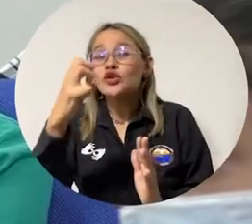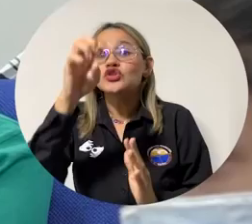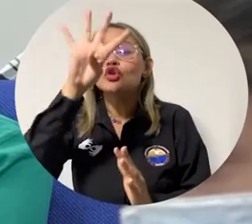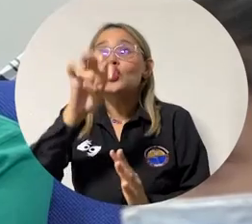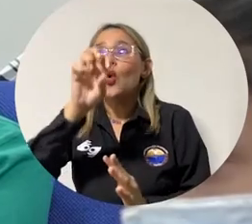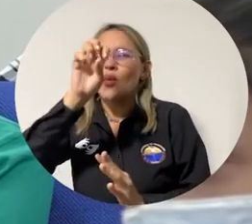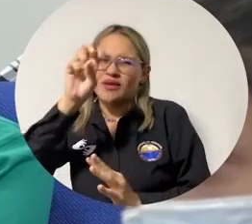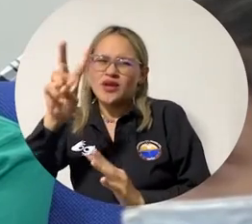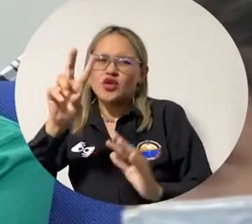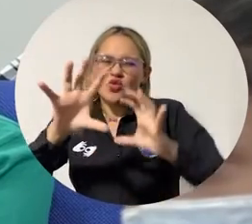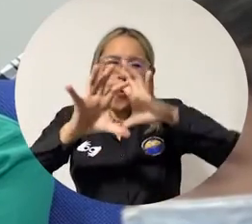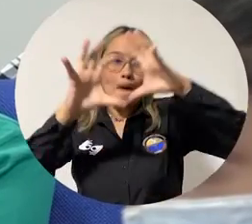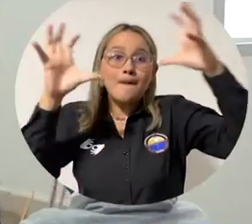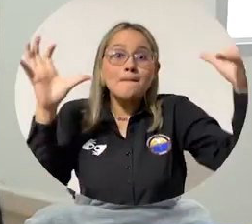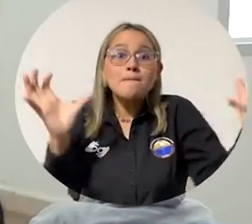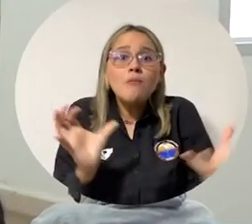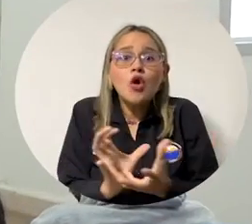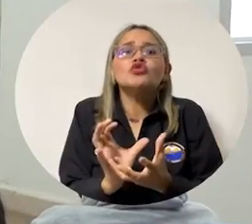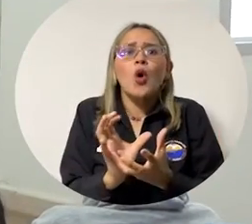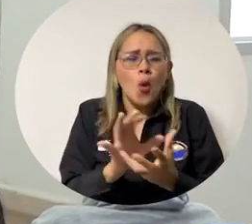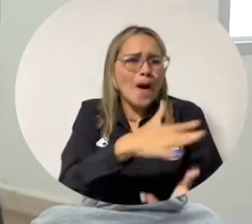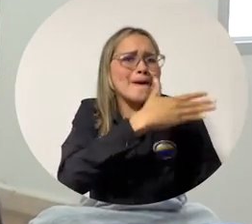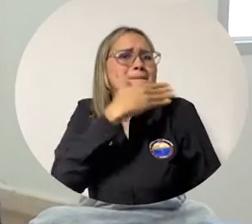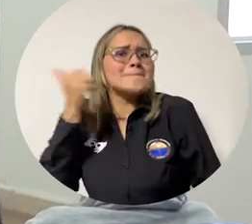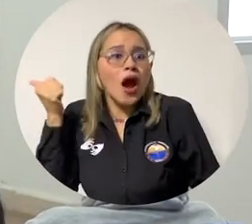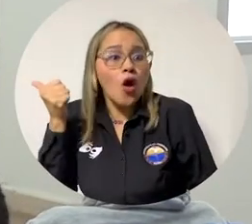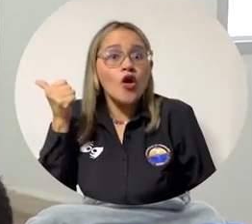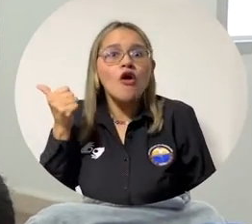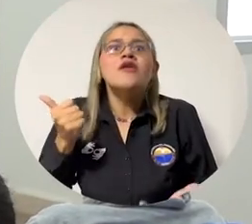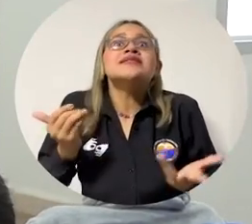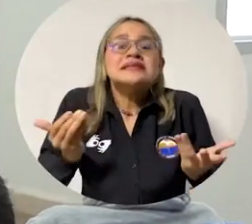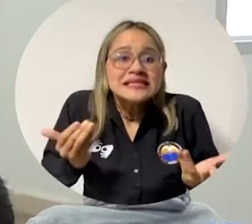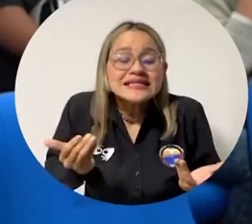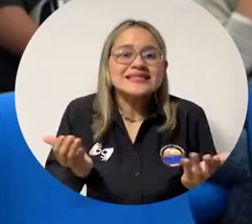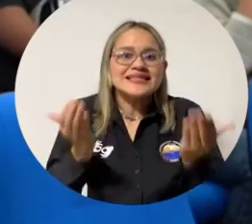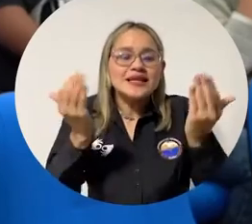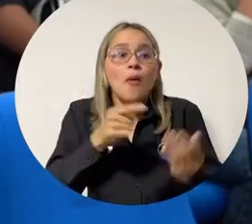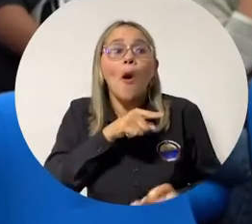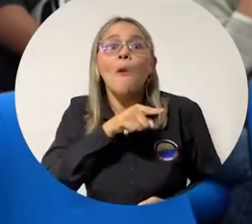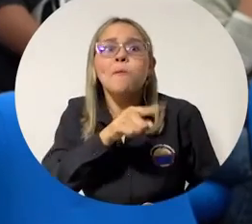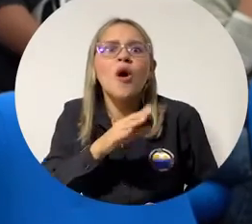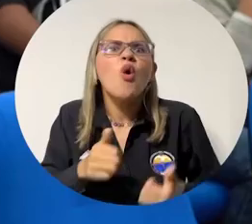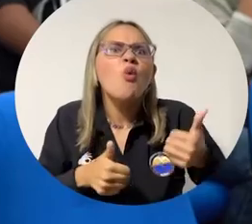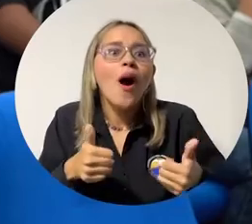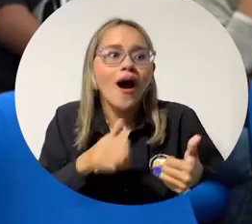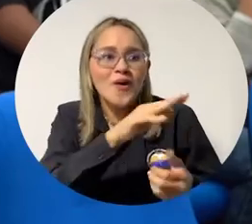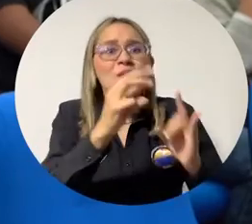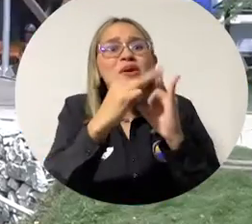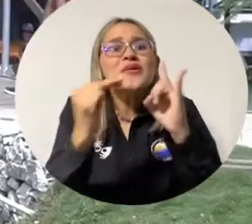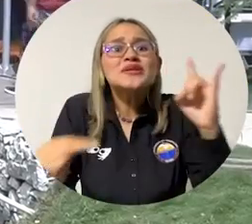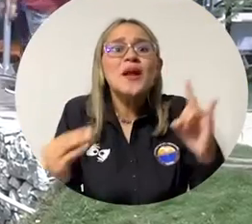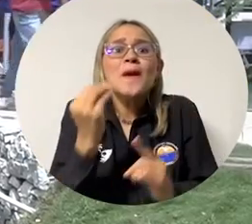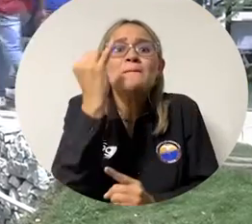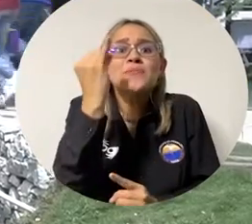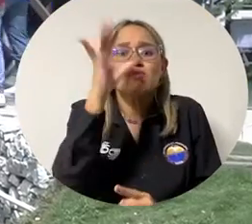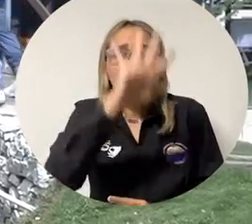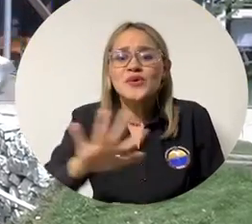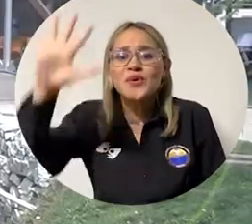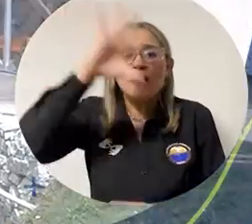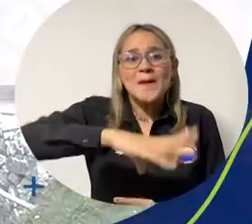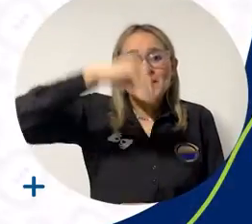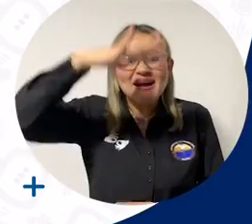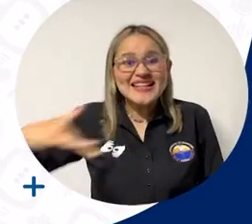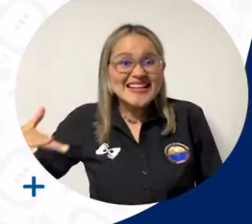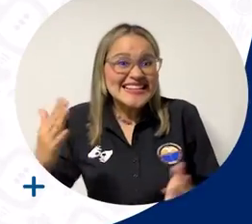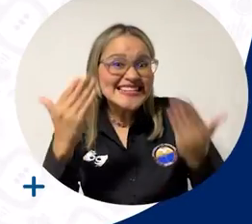.097 en todo el planeta se consideran las mejores. Entre ellas, esta casa de estudios superiores sobresalió como la única del